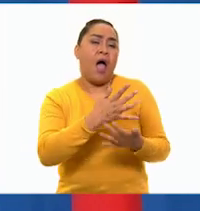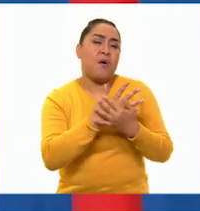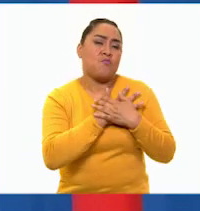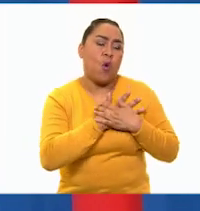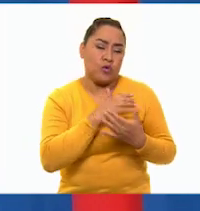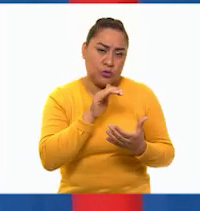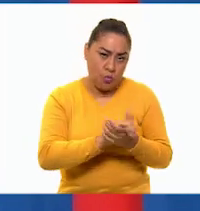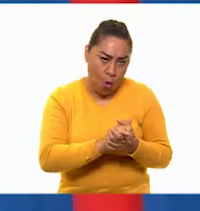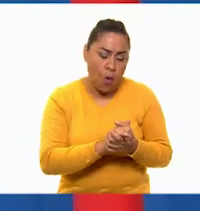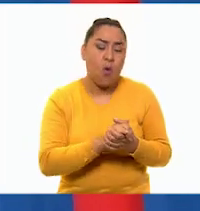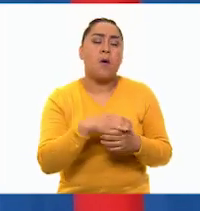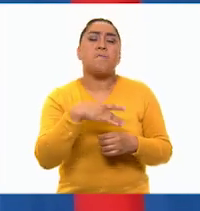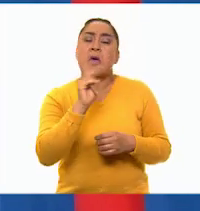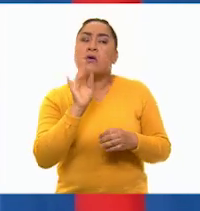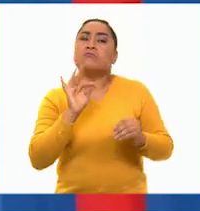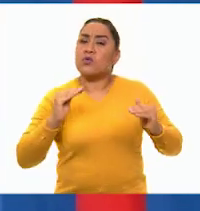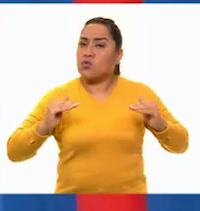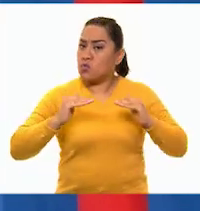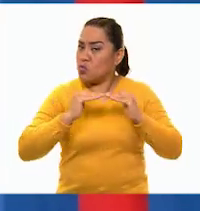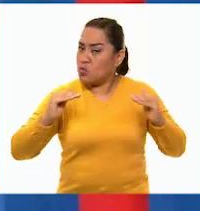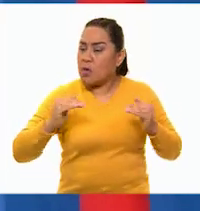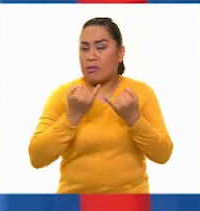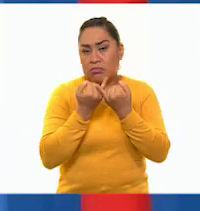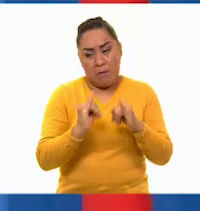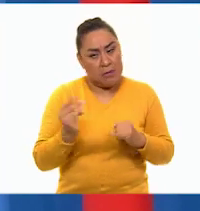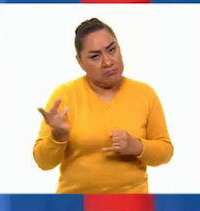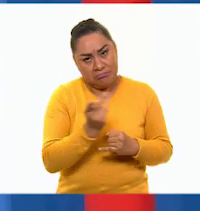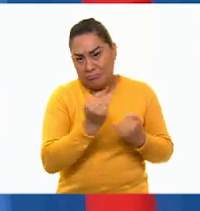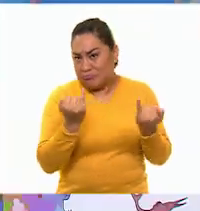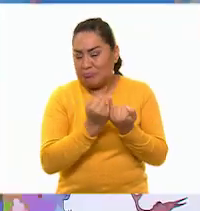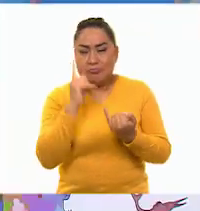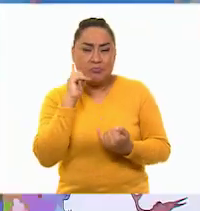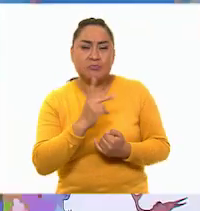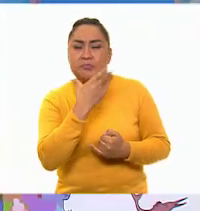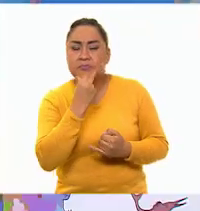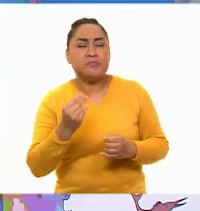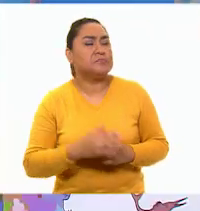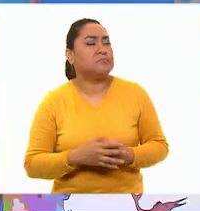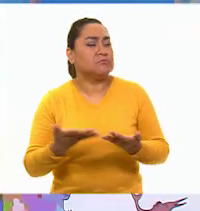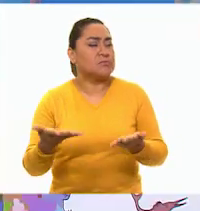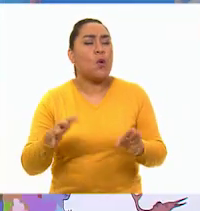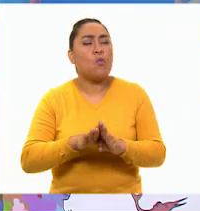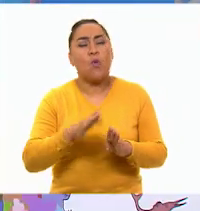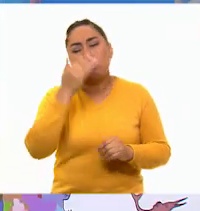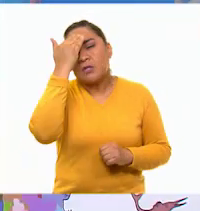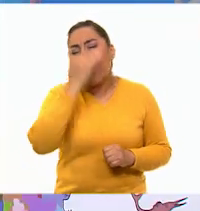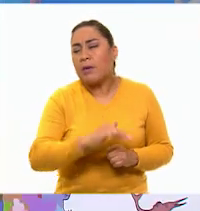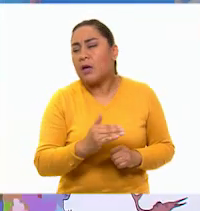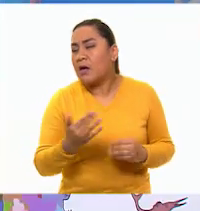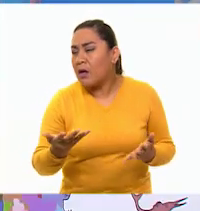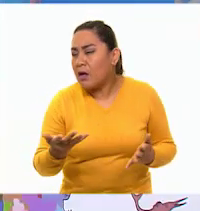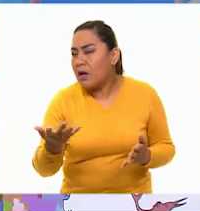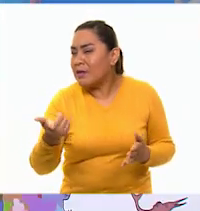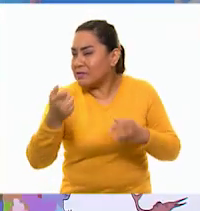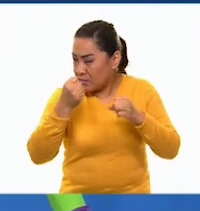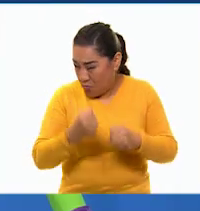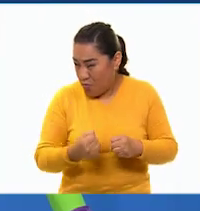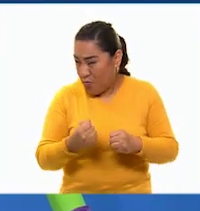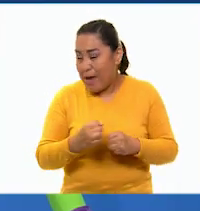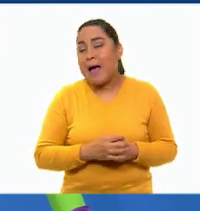pero mantenía una relación de igualdad e independencia con él. ¿Y cómo sabes esto con tanta seguridad?